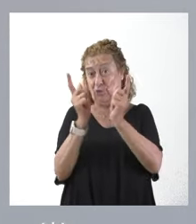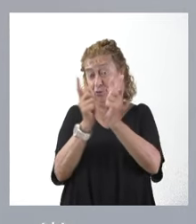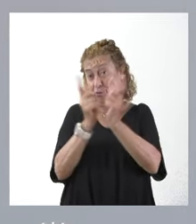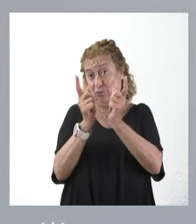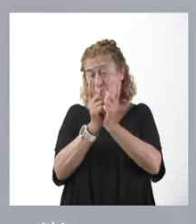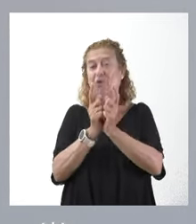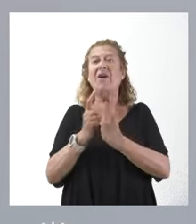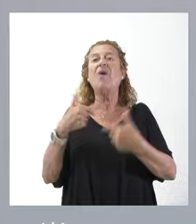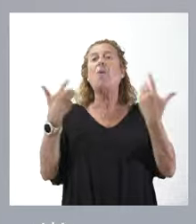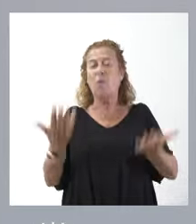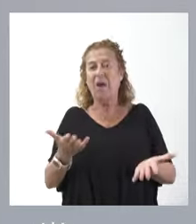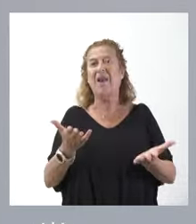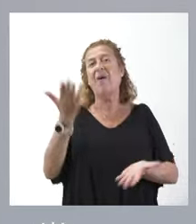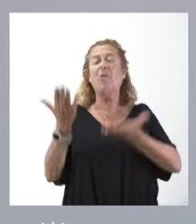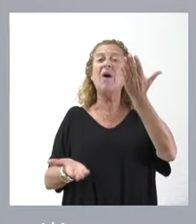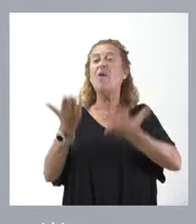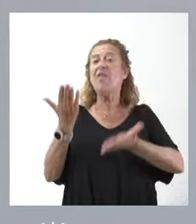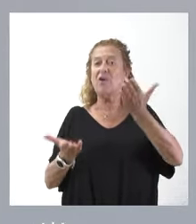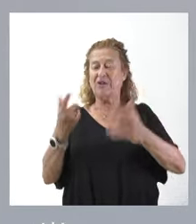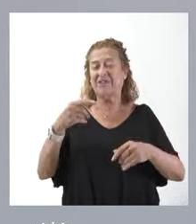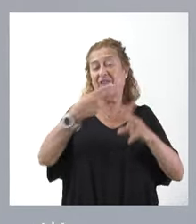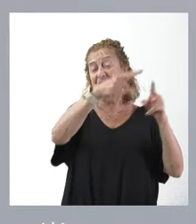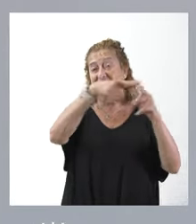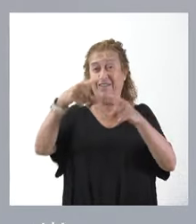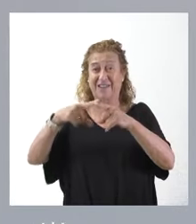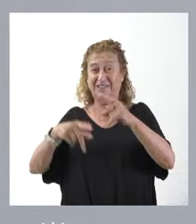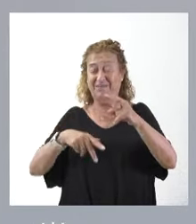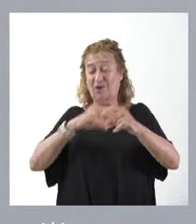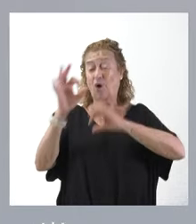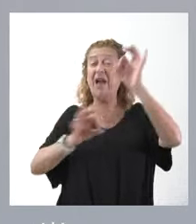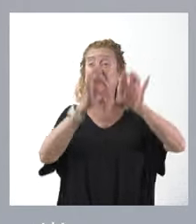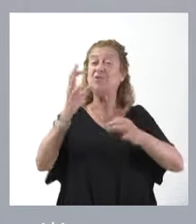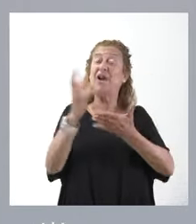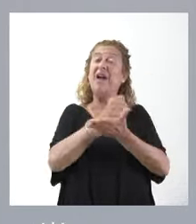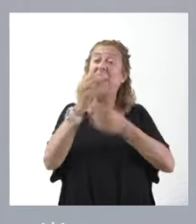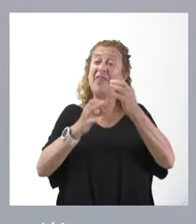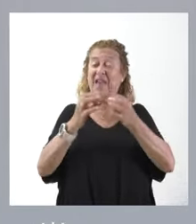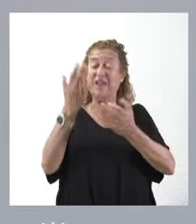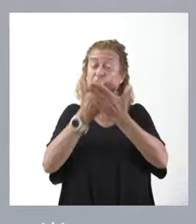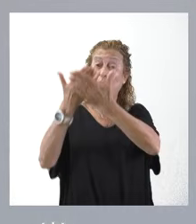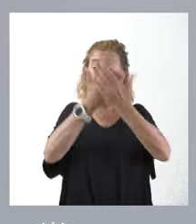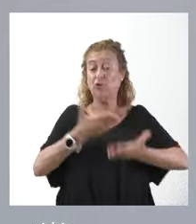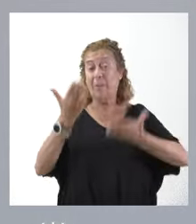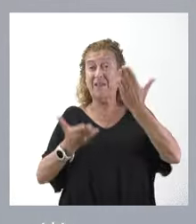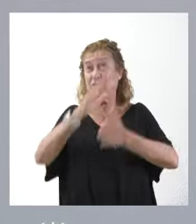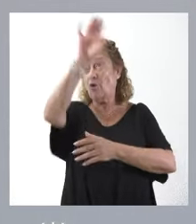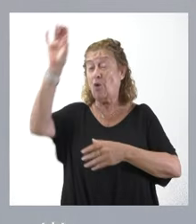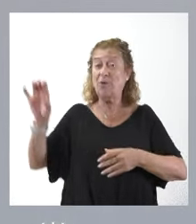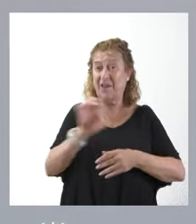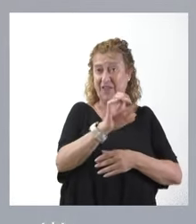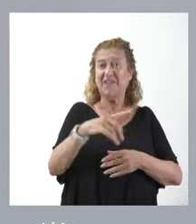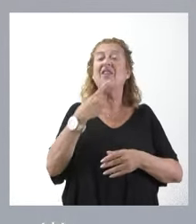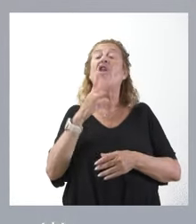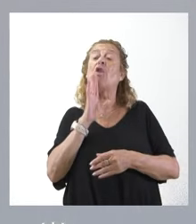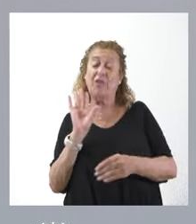de cuáles son las valoraciones que los distintos organismos que hacen estudios específicos y comparativos entre comunidades autónomas sitúan a